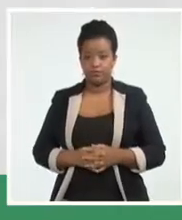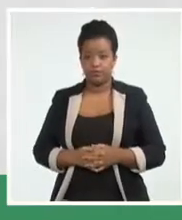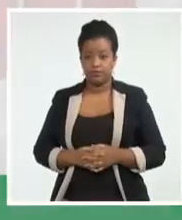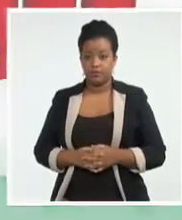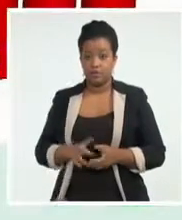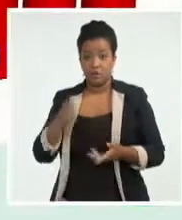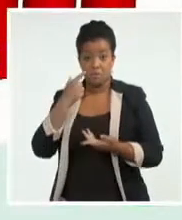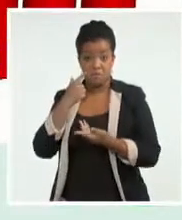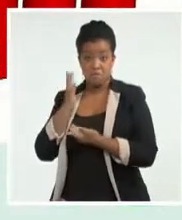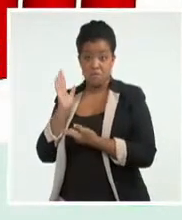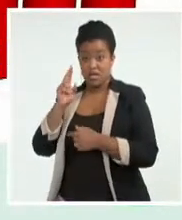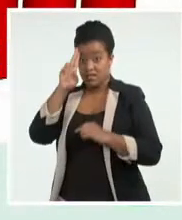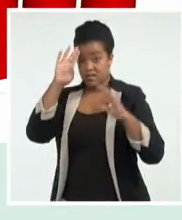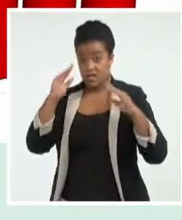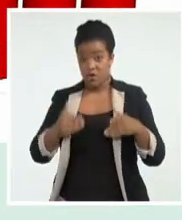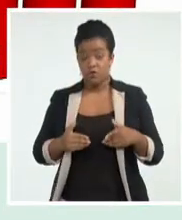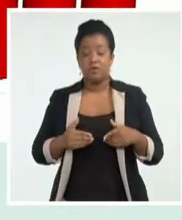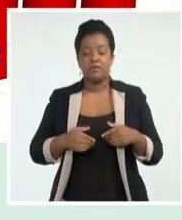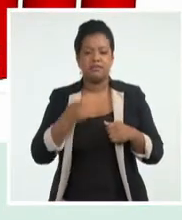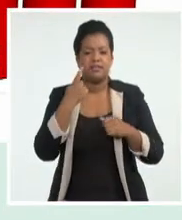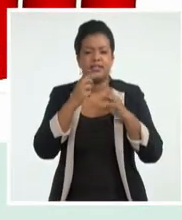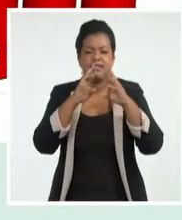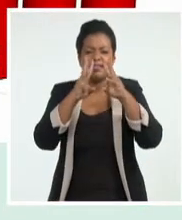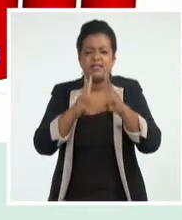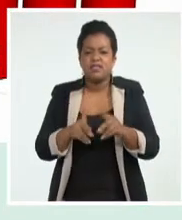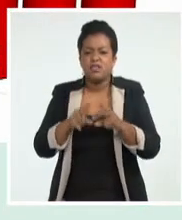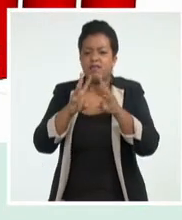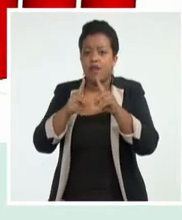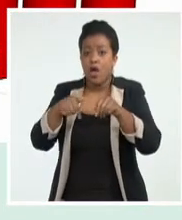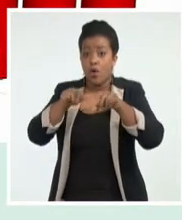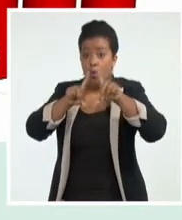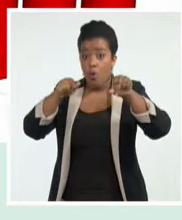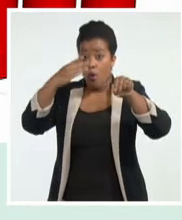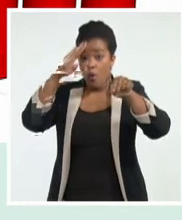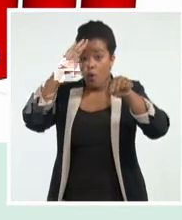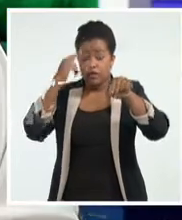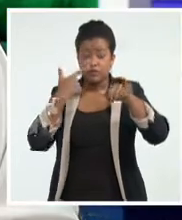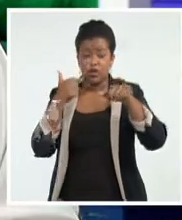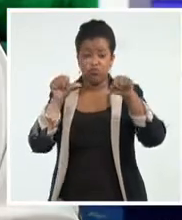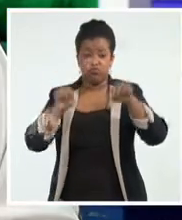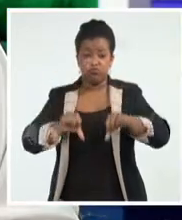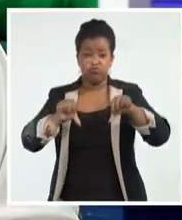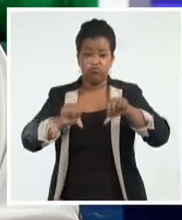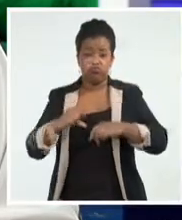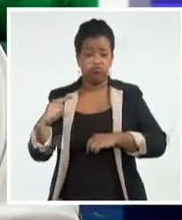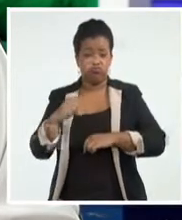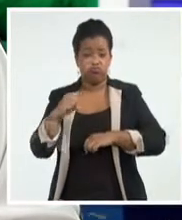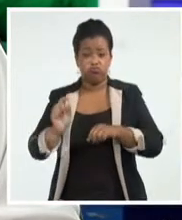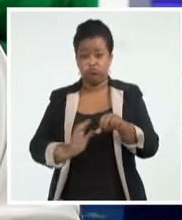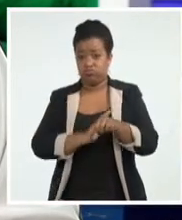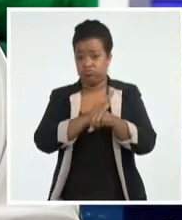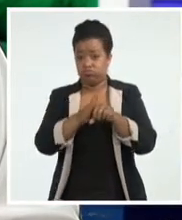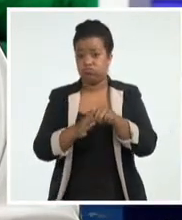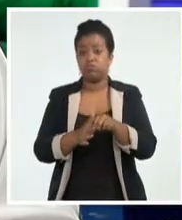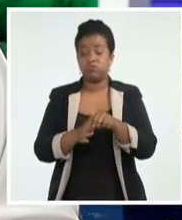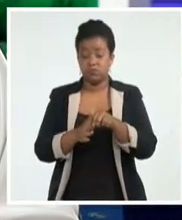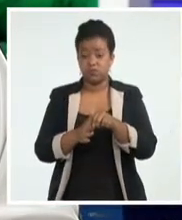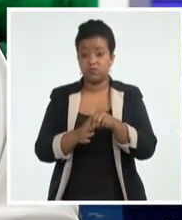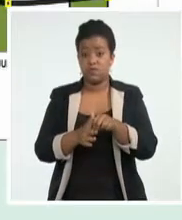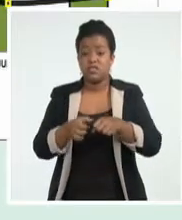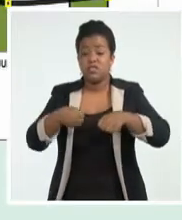Con estas cifras, la mayor de las Antillas exhibe un desfavorable comportamiento de la COVID-19, un escenario